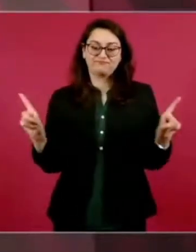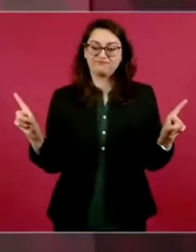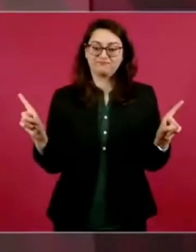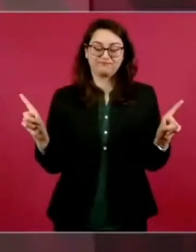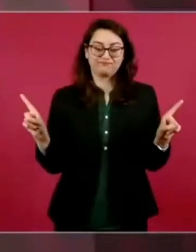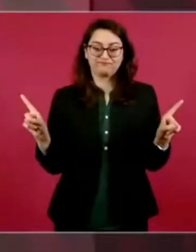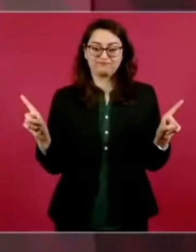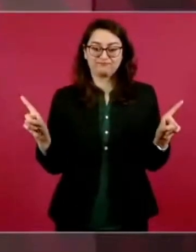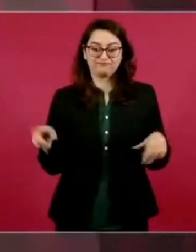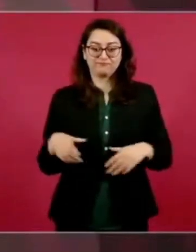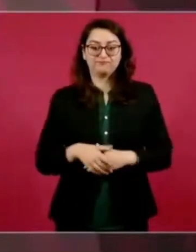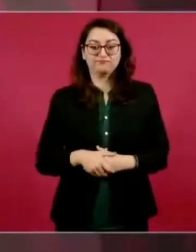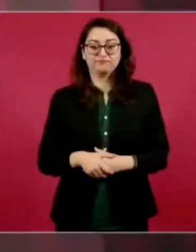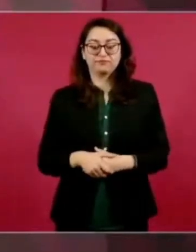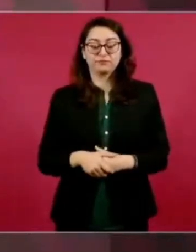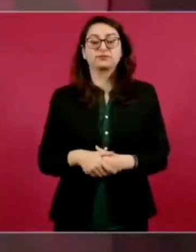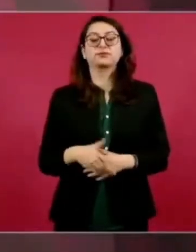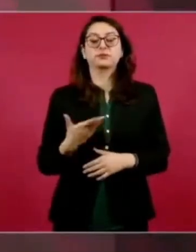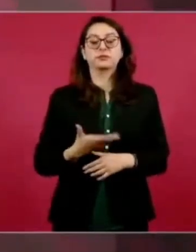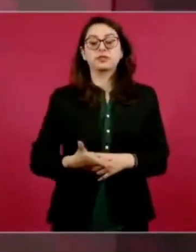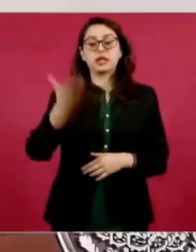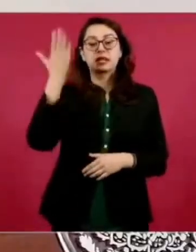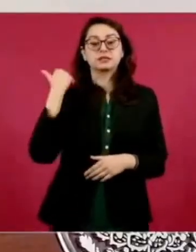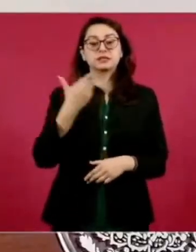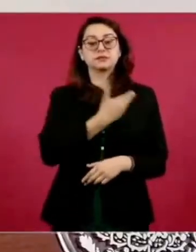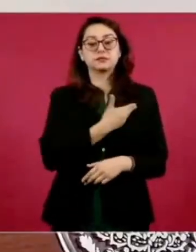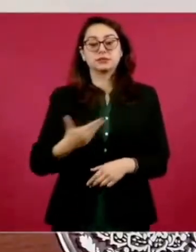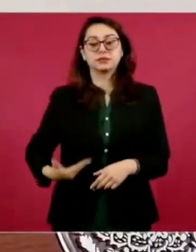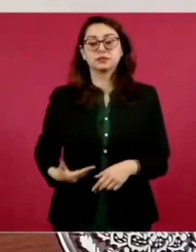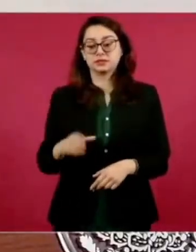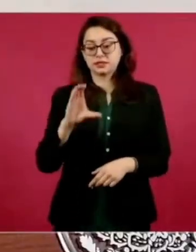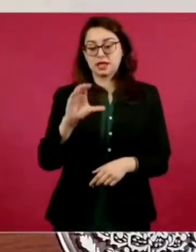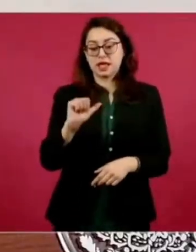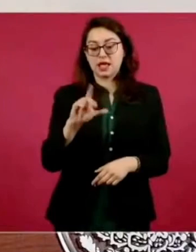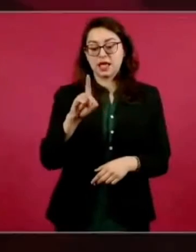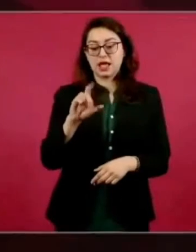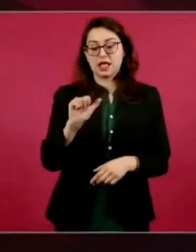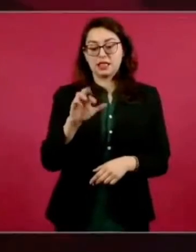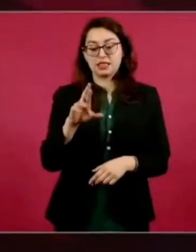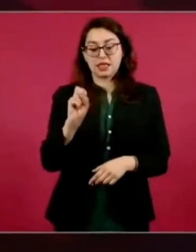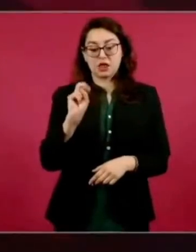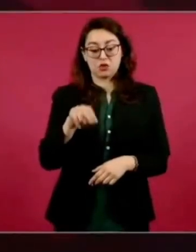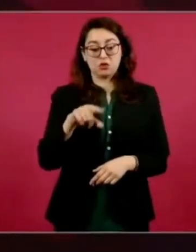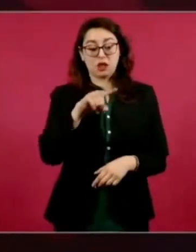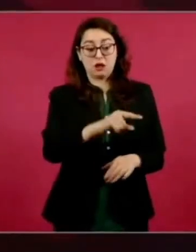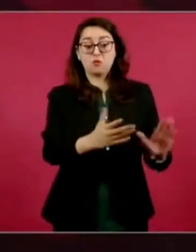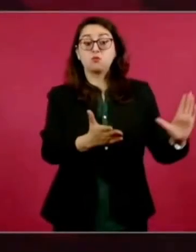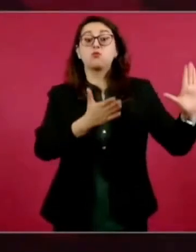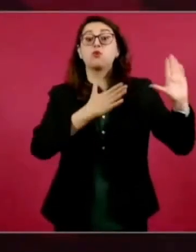Calderón ofreció que iba a hacer una refinería